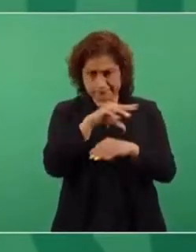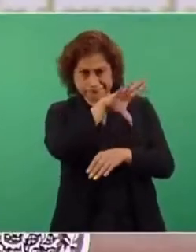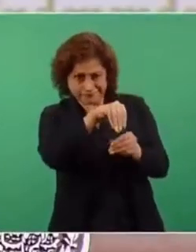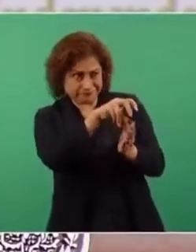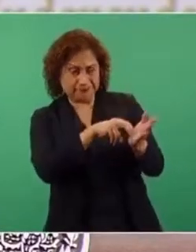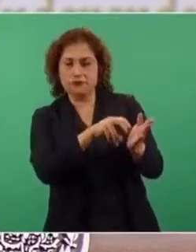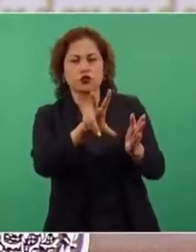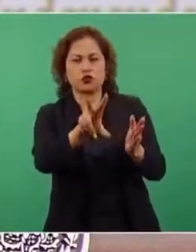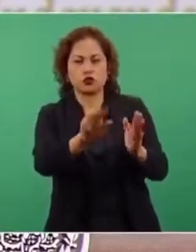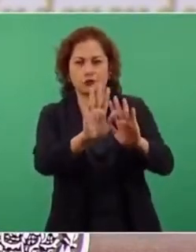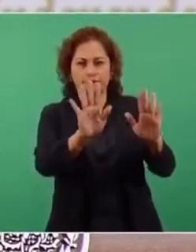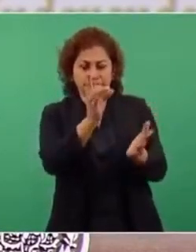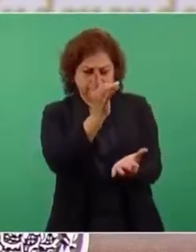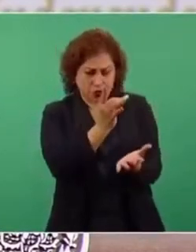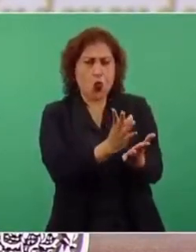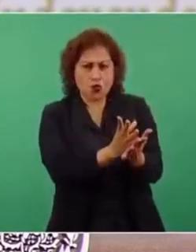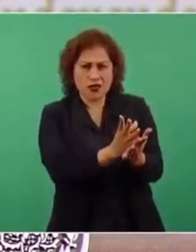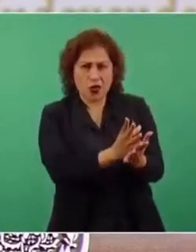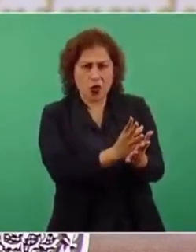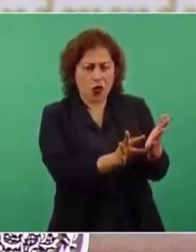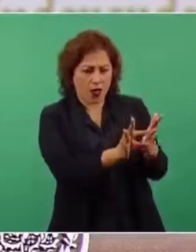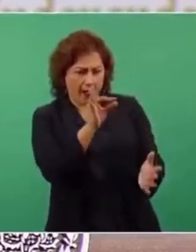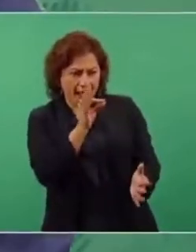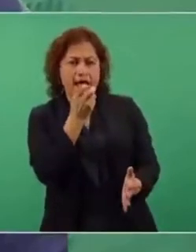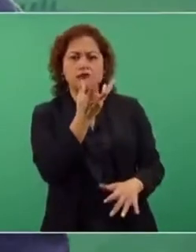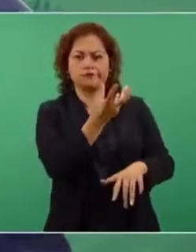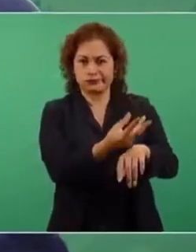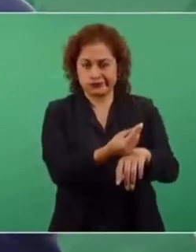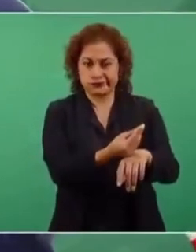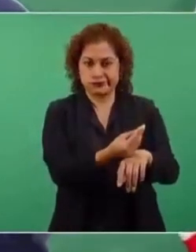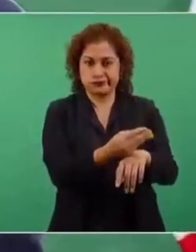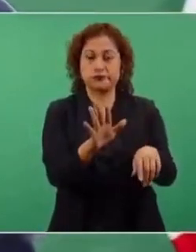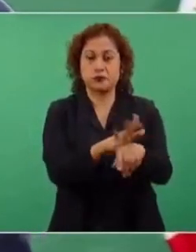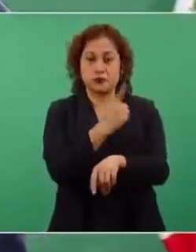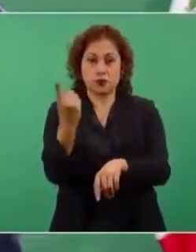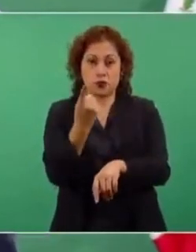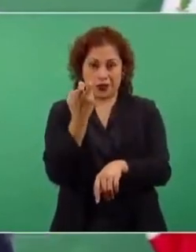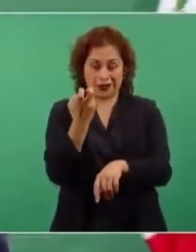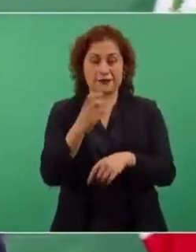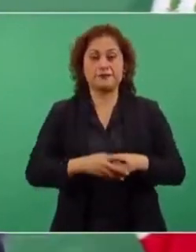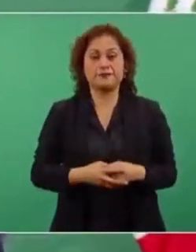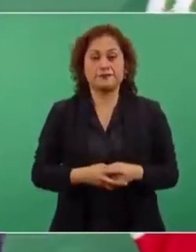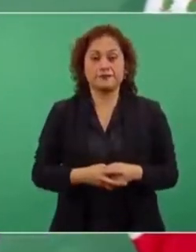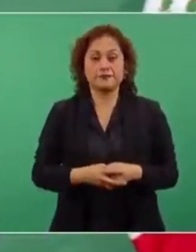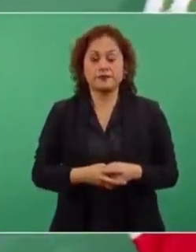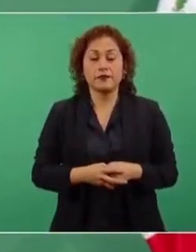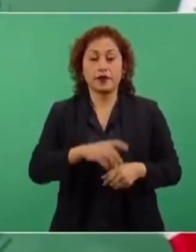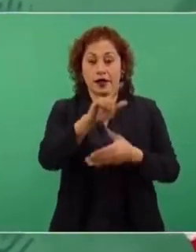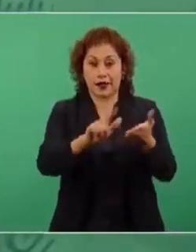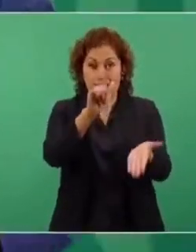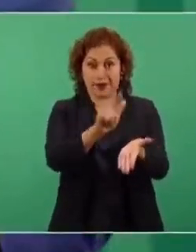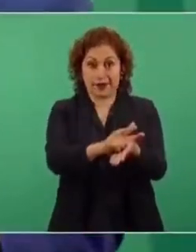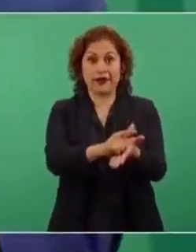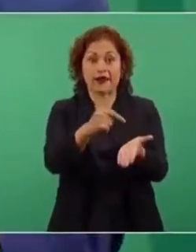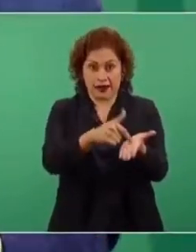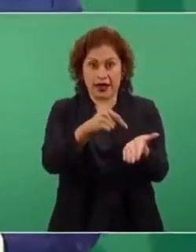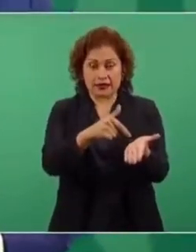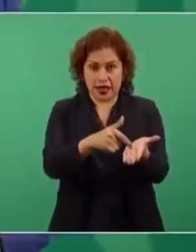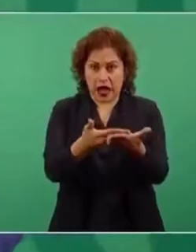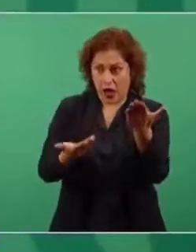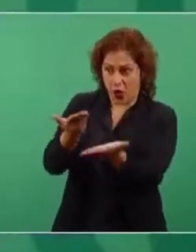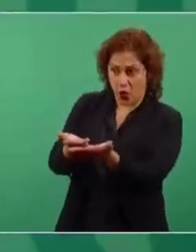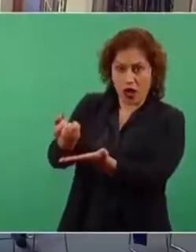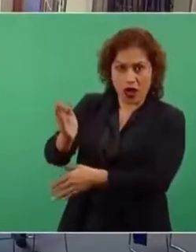Constitución. Vamos a arreglar. Porque con esta ley, Iberdrola va a mantener sus contratos.